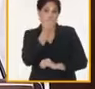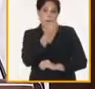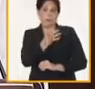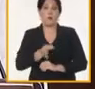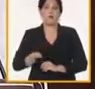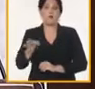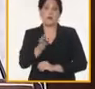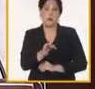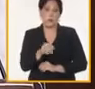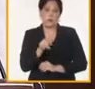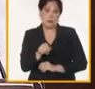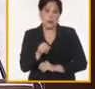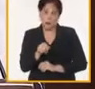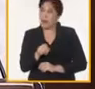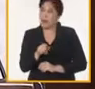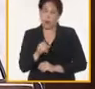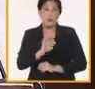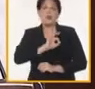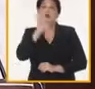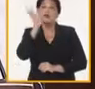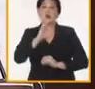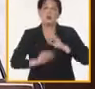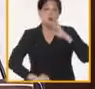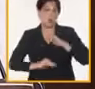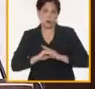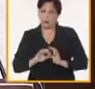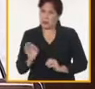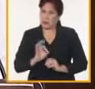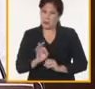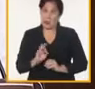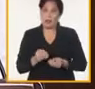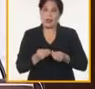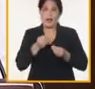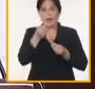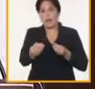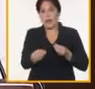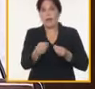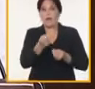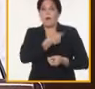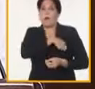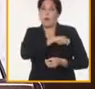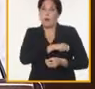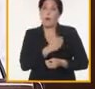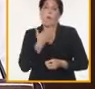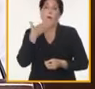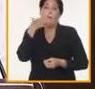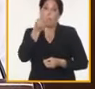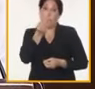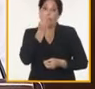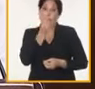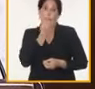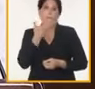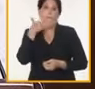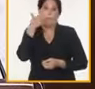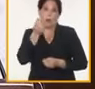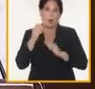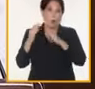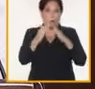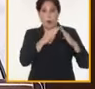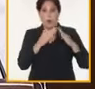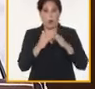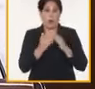municipal, siendo insuficientes las ofertas en relación con la demanda. Existe un grupo de comunidades con